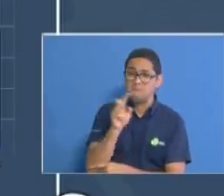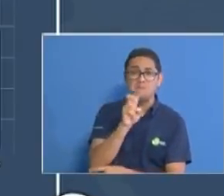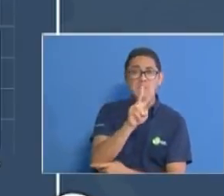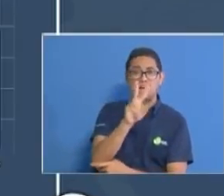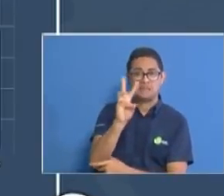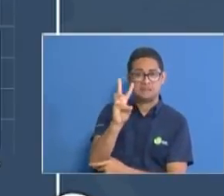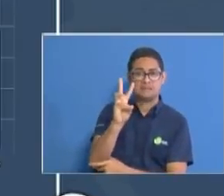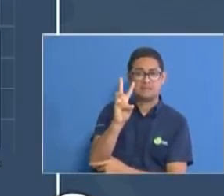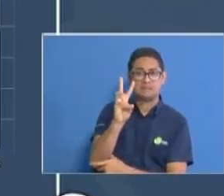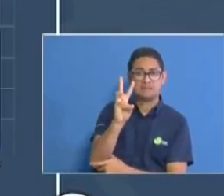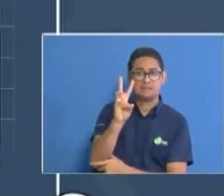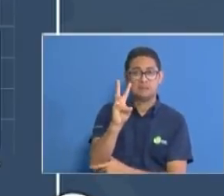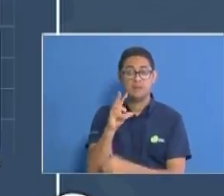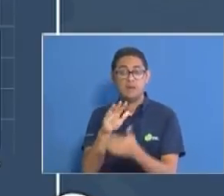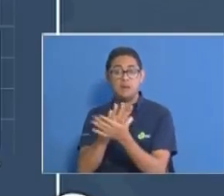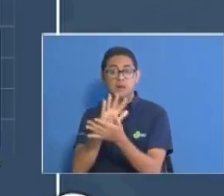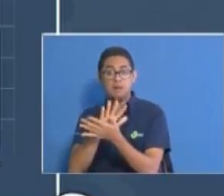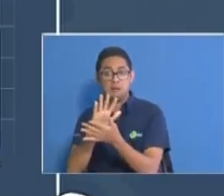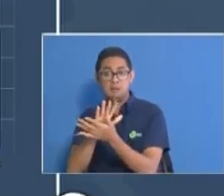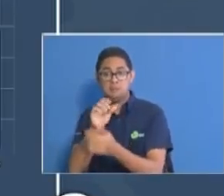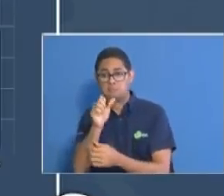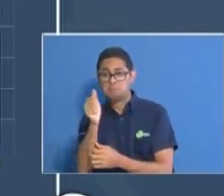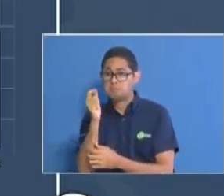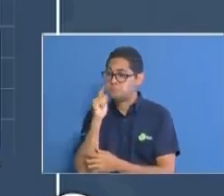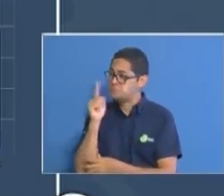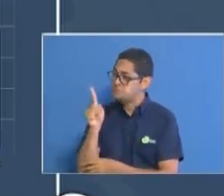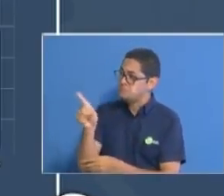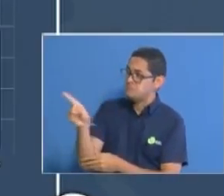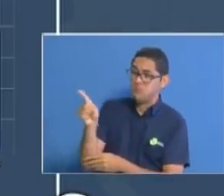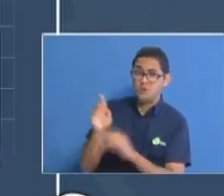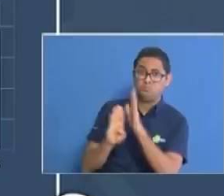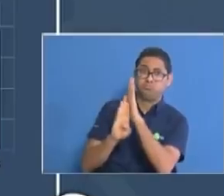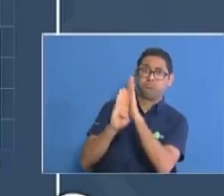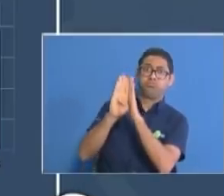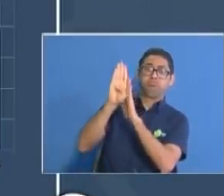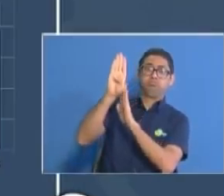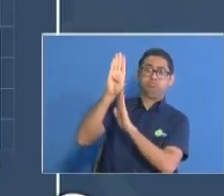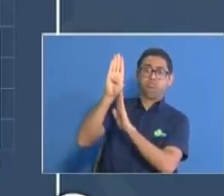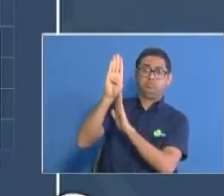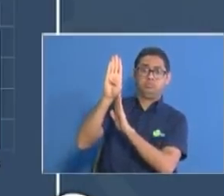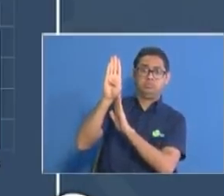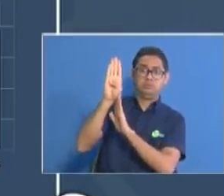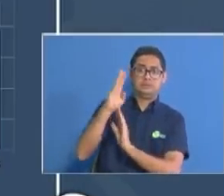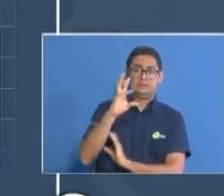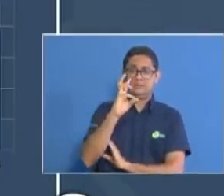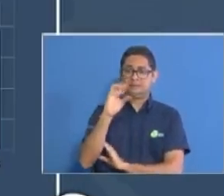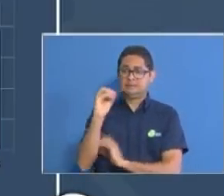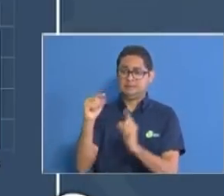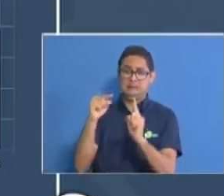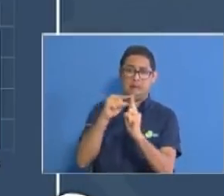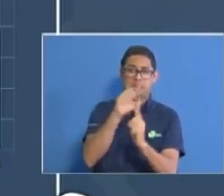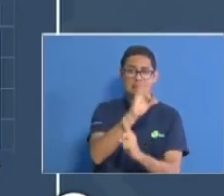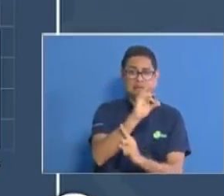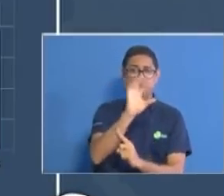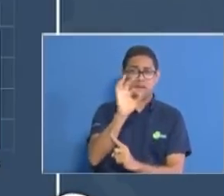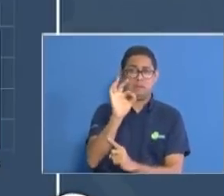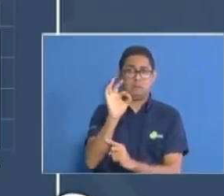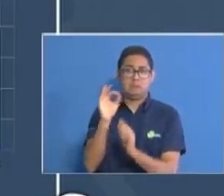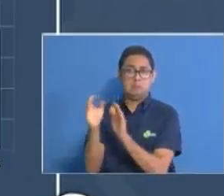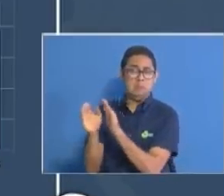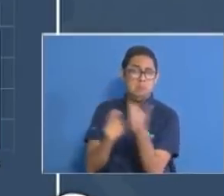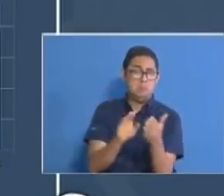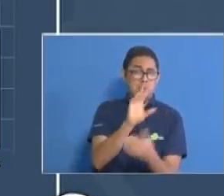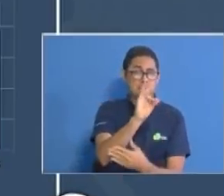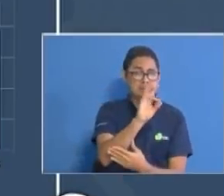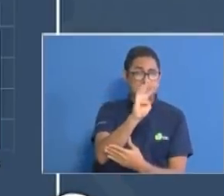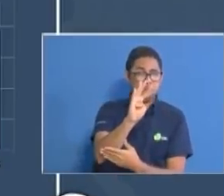a 79 años, 74 defunciones, que corresponde al 50.7%. Y en los